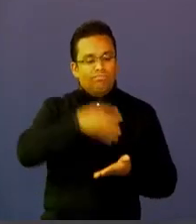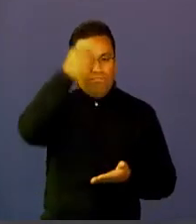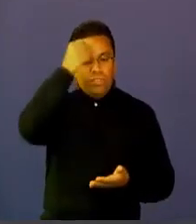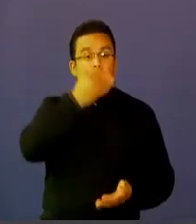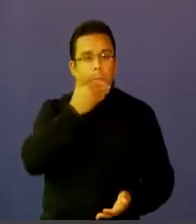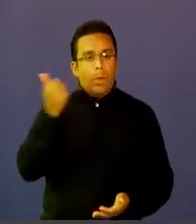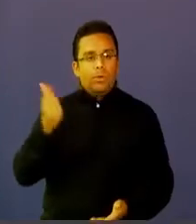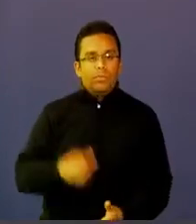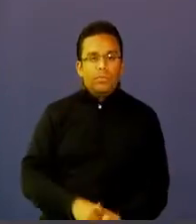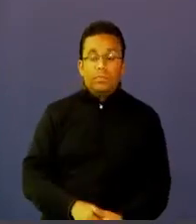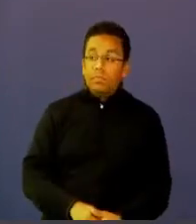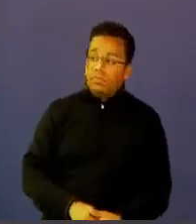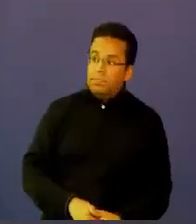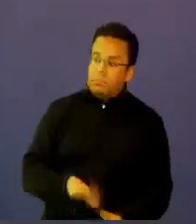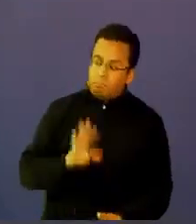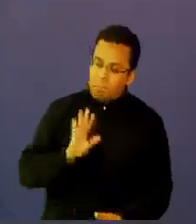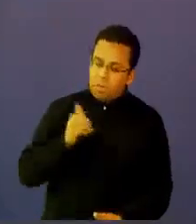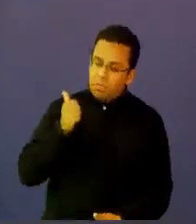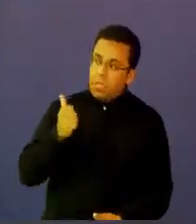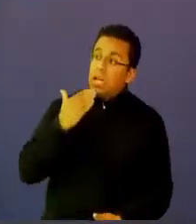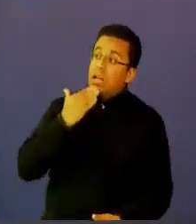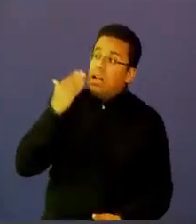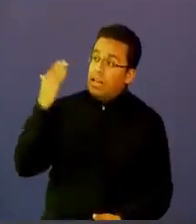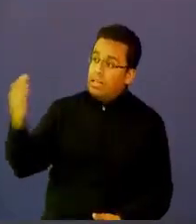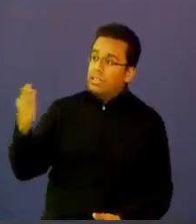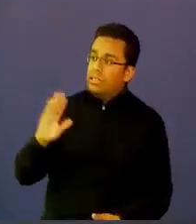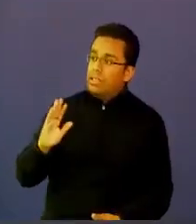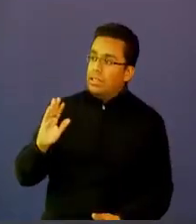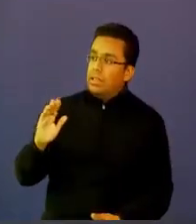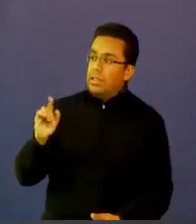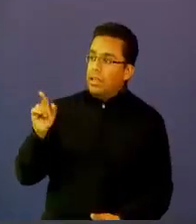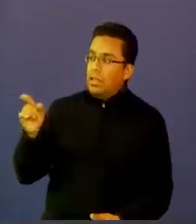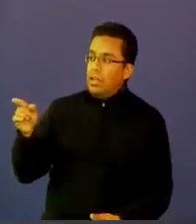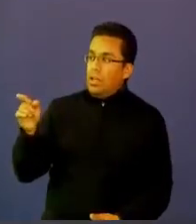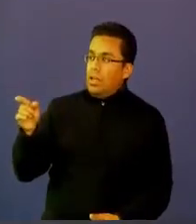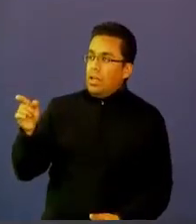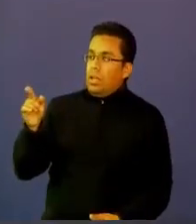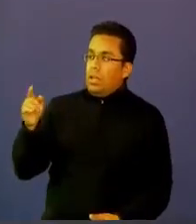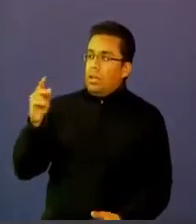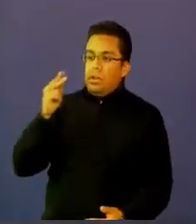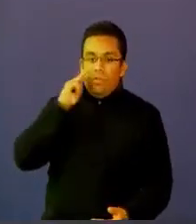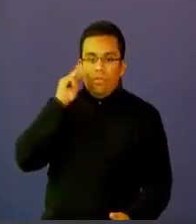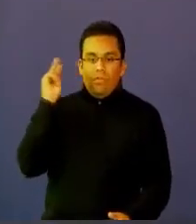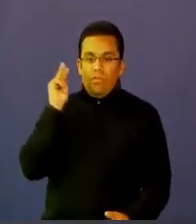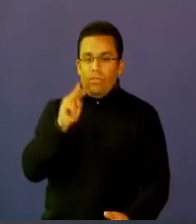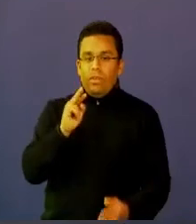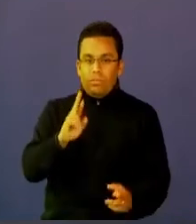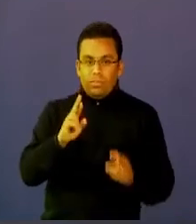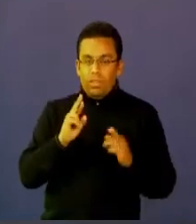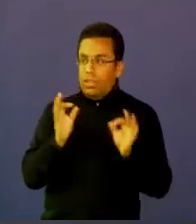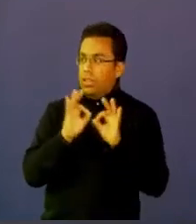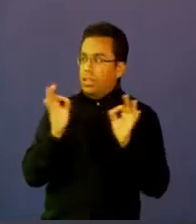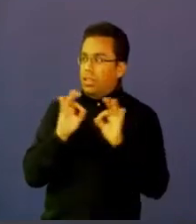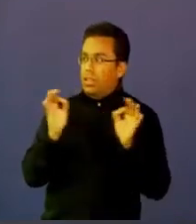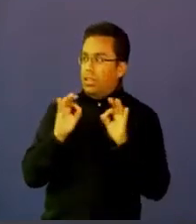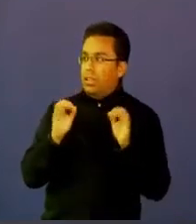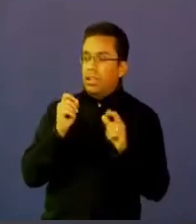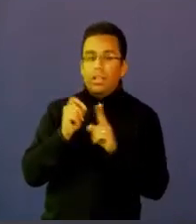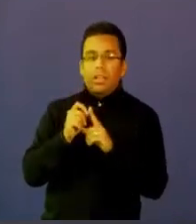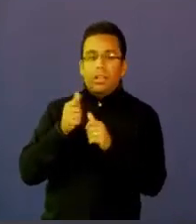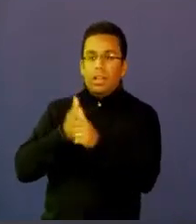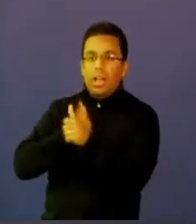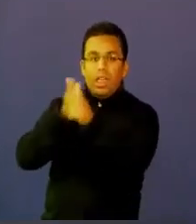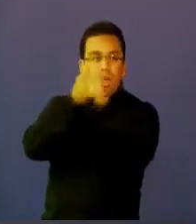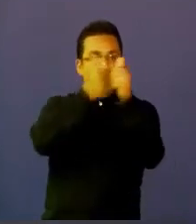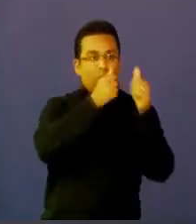y mejor bueno Carlos pues muchísimas gracias usted no lo puede ver porque no tenemos ese retorno y no tenemos una cámara en cada uno de los